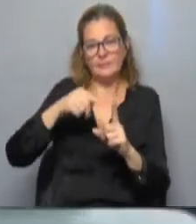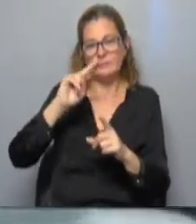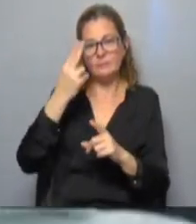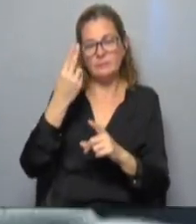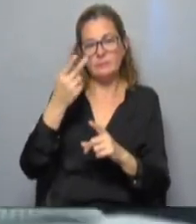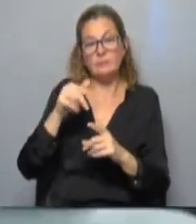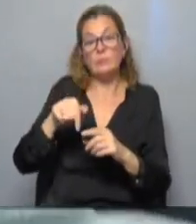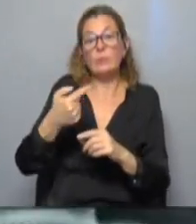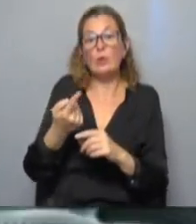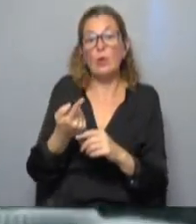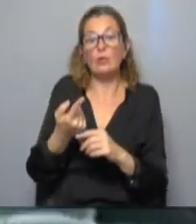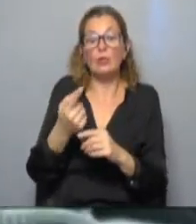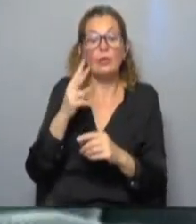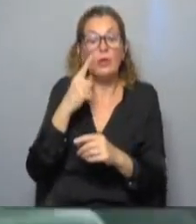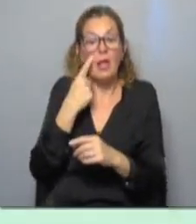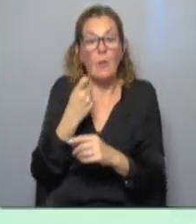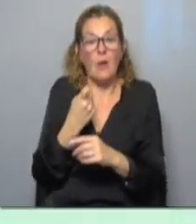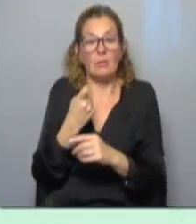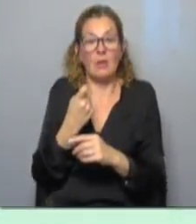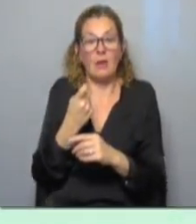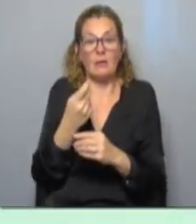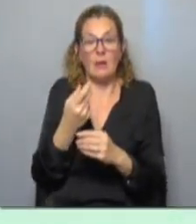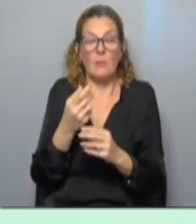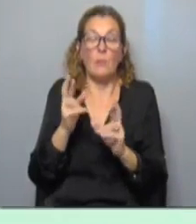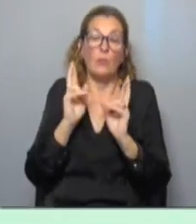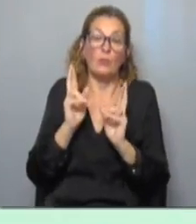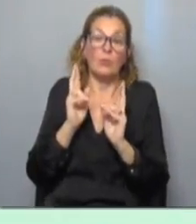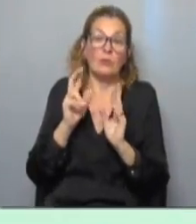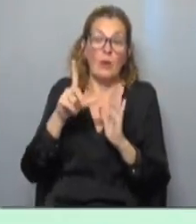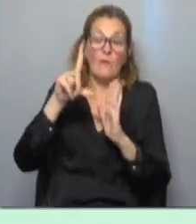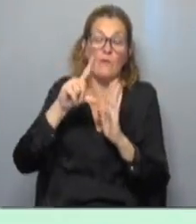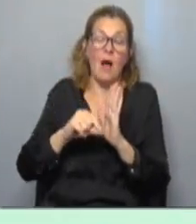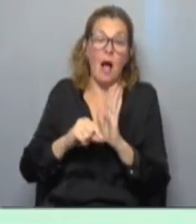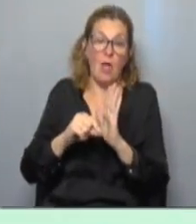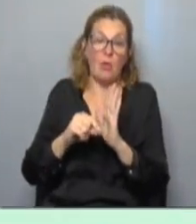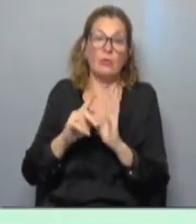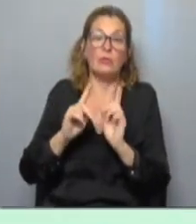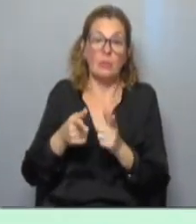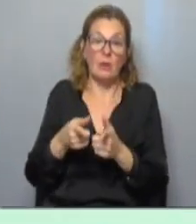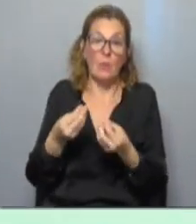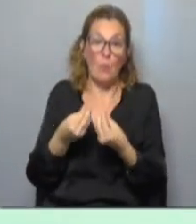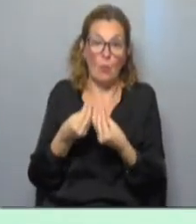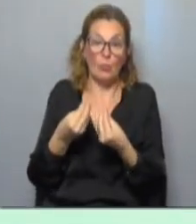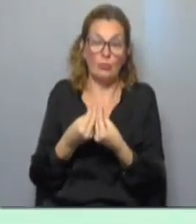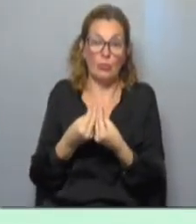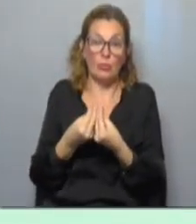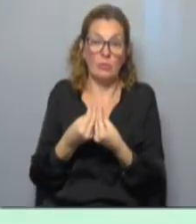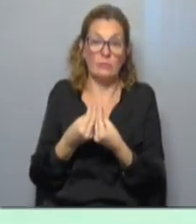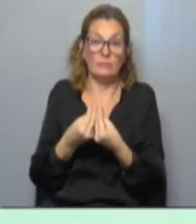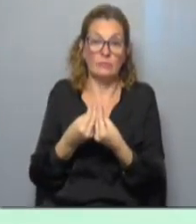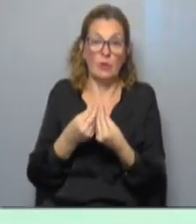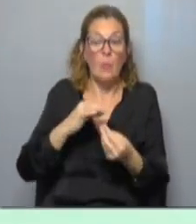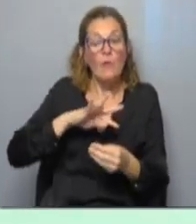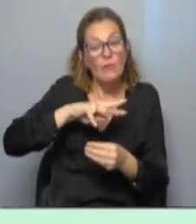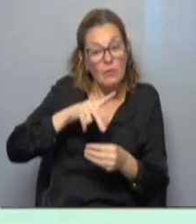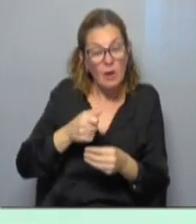los demás guarimos marcan que ha habido, por suerte, un descenso pronunciado en Abigeato,